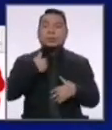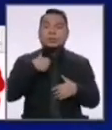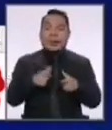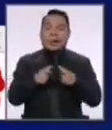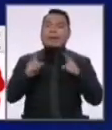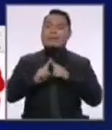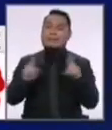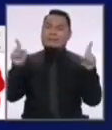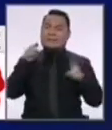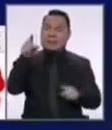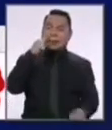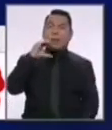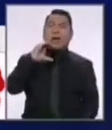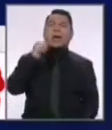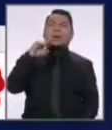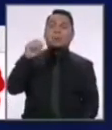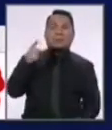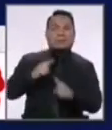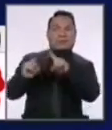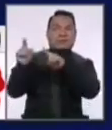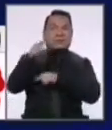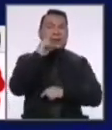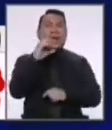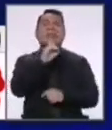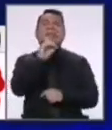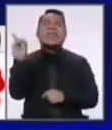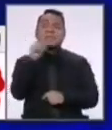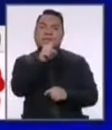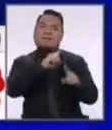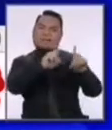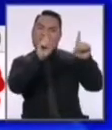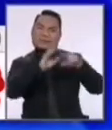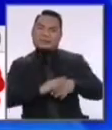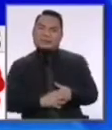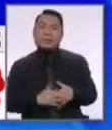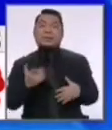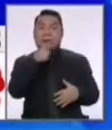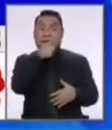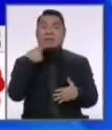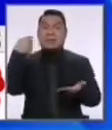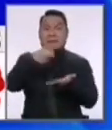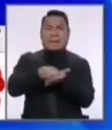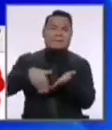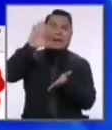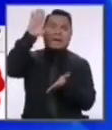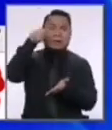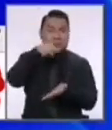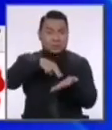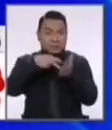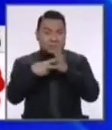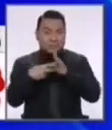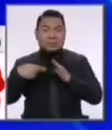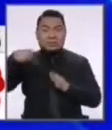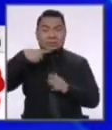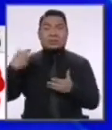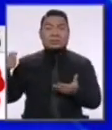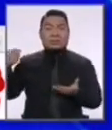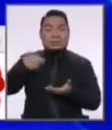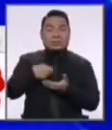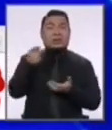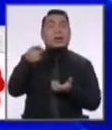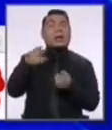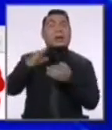gran diferencia con el señor Acuña y con los candidatos de la derecha. Dicen que van a invertir más, significa que van a dejar de recibir